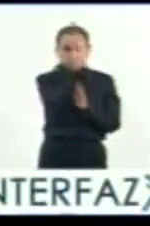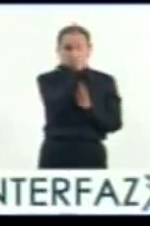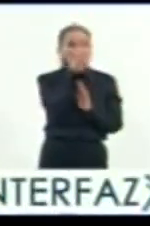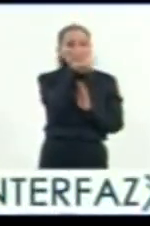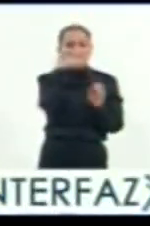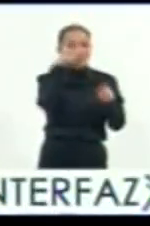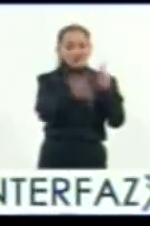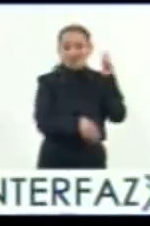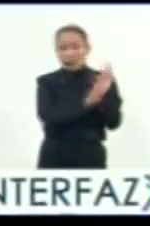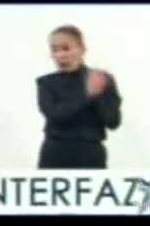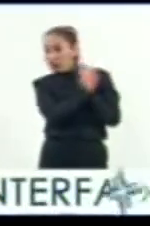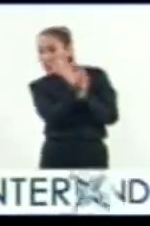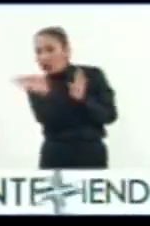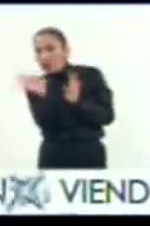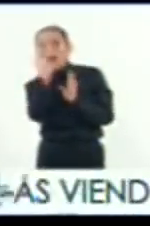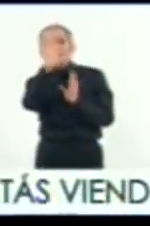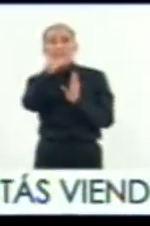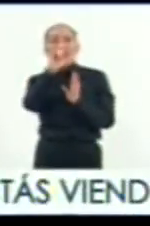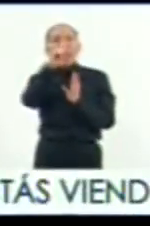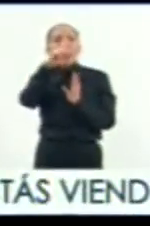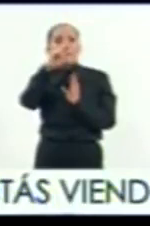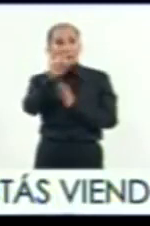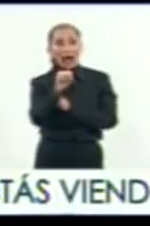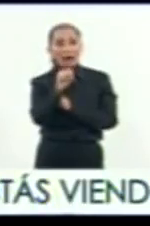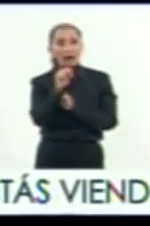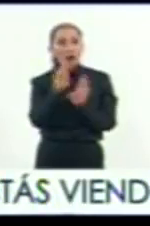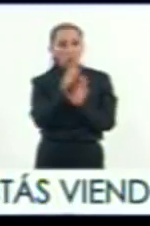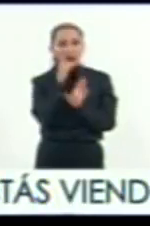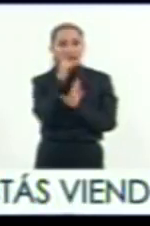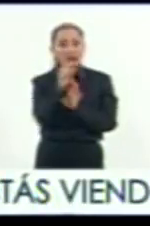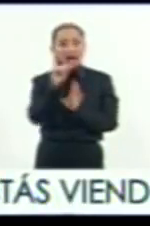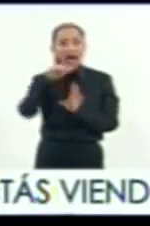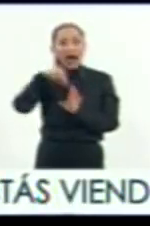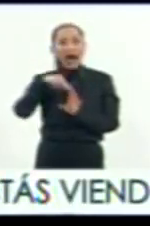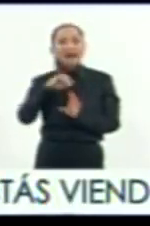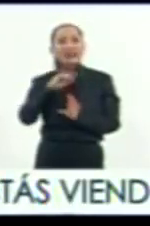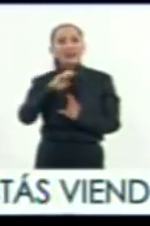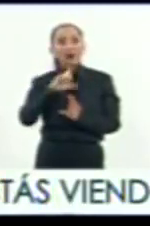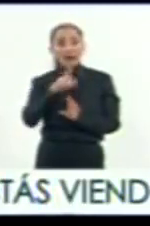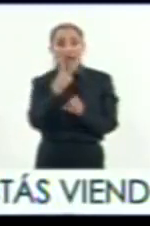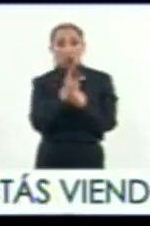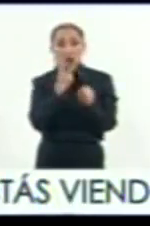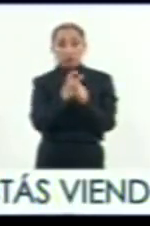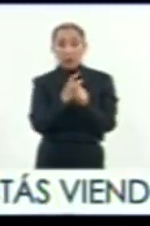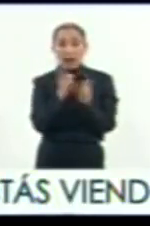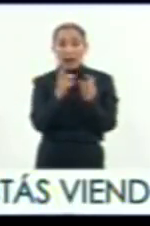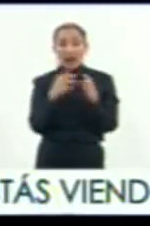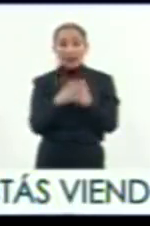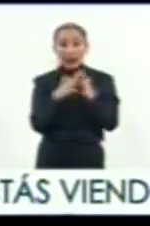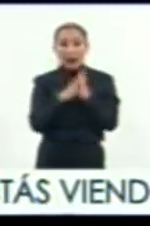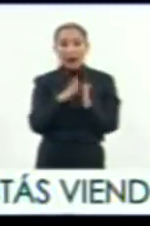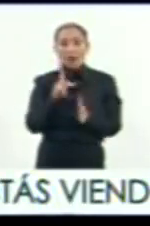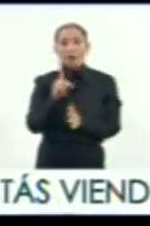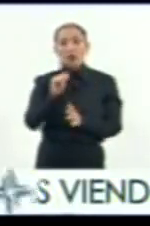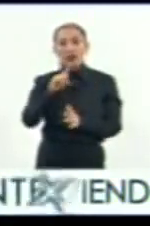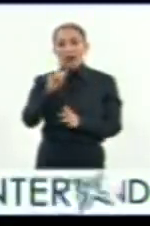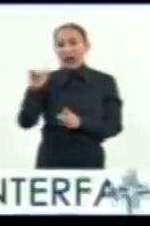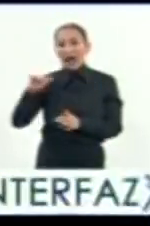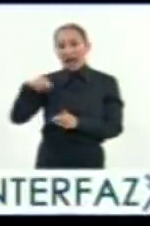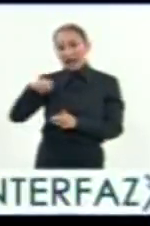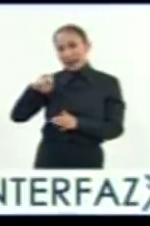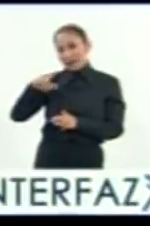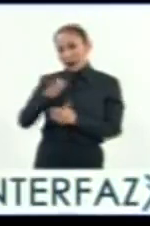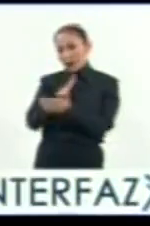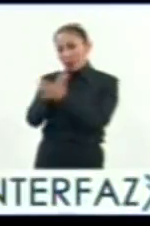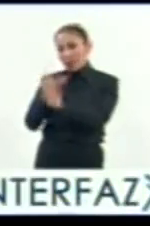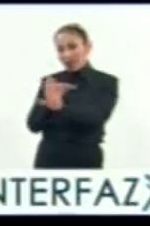inmediato, se dirige hacia Calpan, justamente como lo hizo Aníbal en la Segunda Guerra Púnica. O sea, Aníbal va a